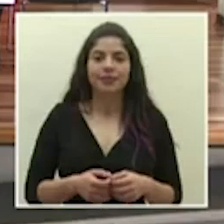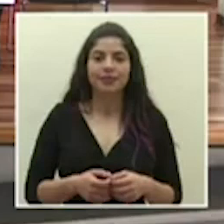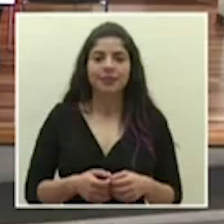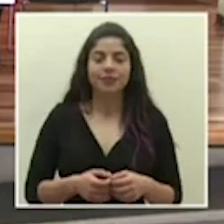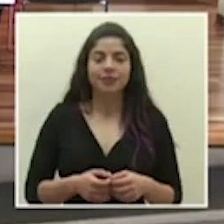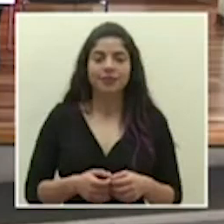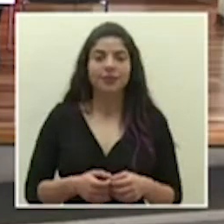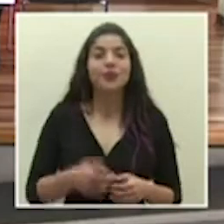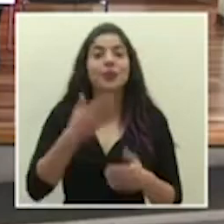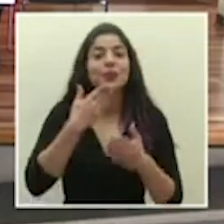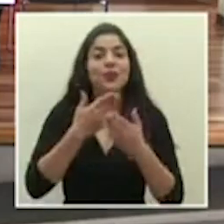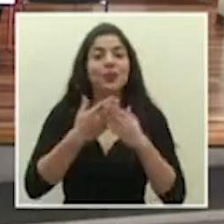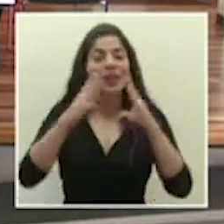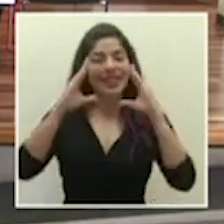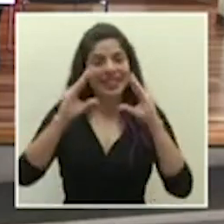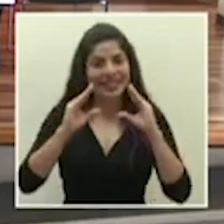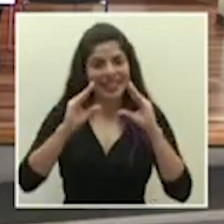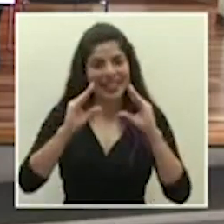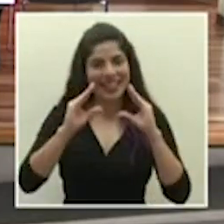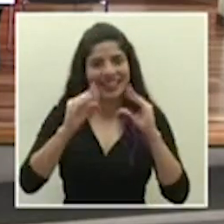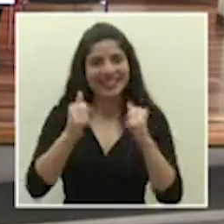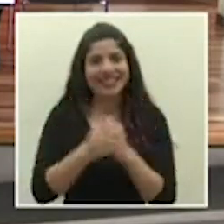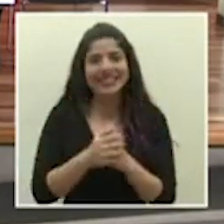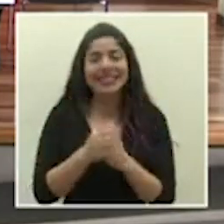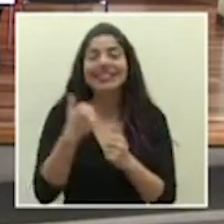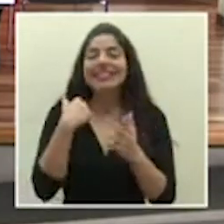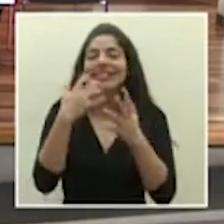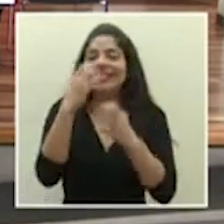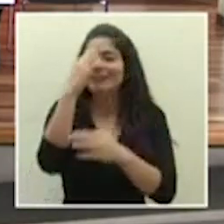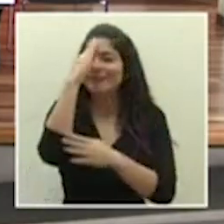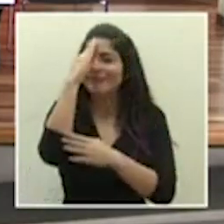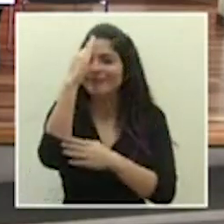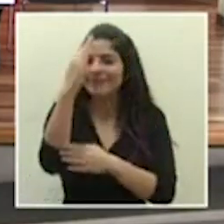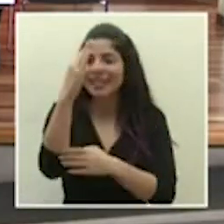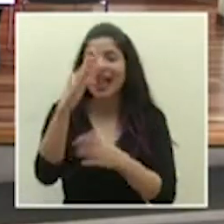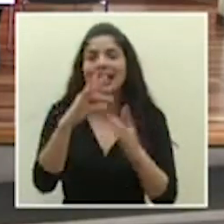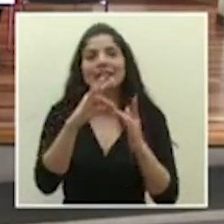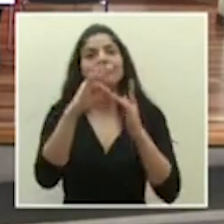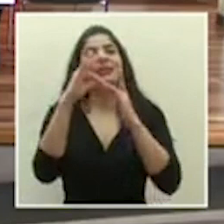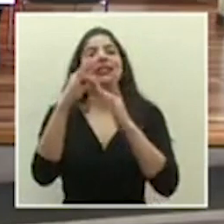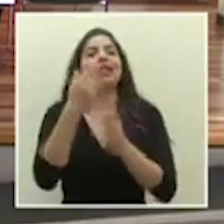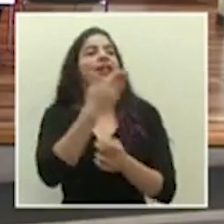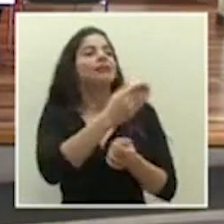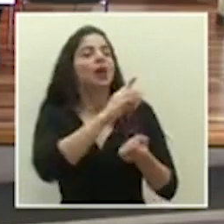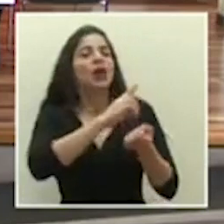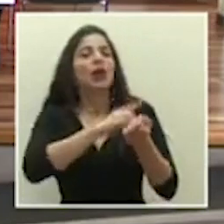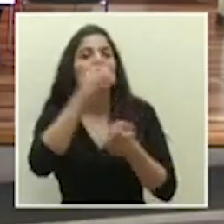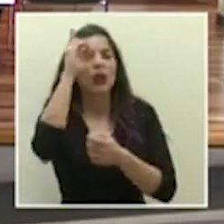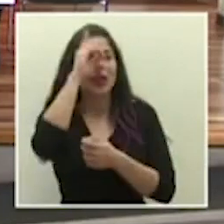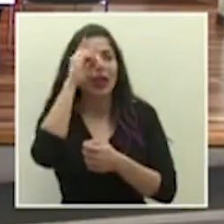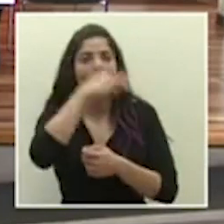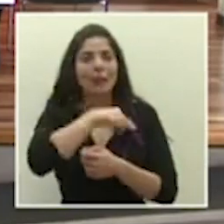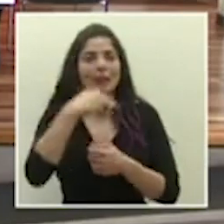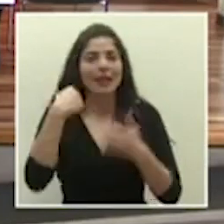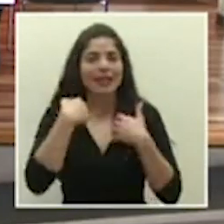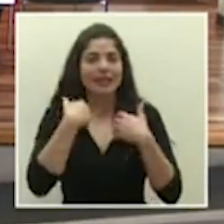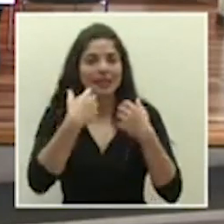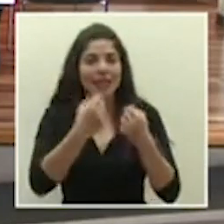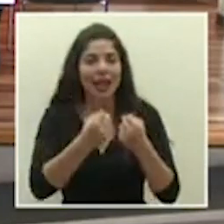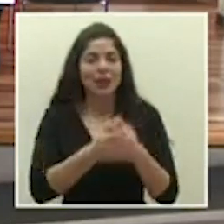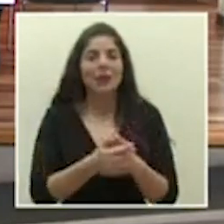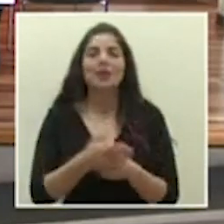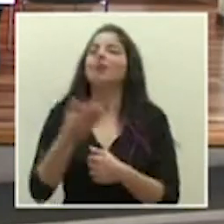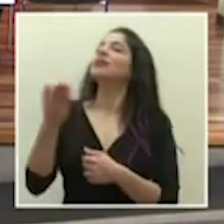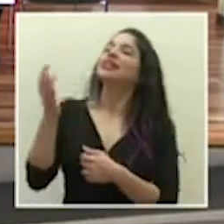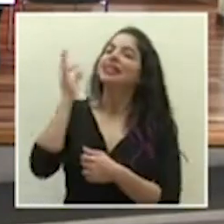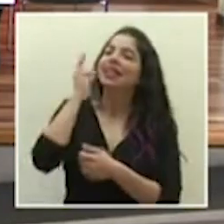muy buenas tardes quiero saludar de forma especial al doctor Daniel Salas ministro de salud y